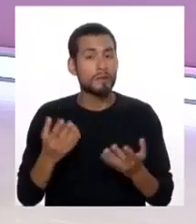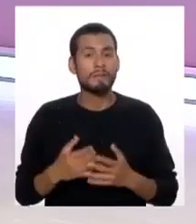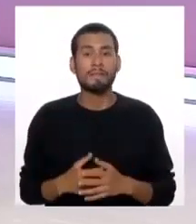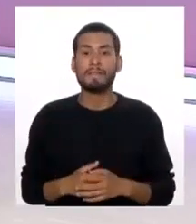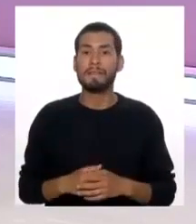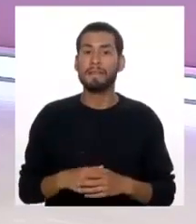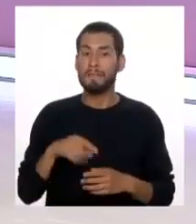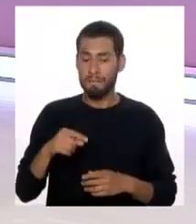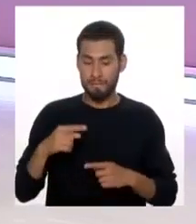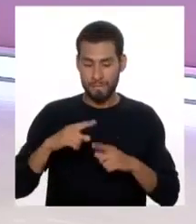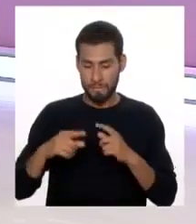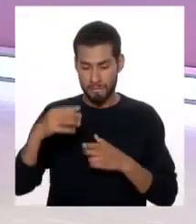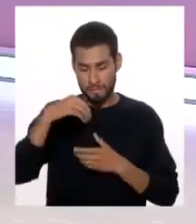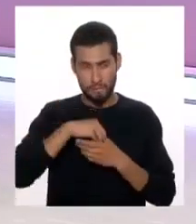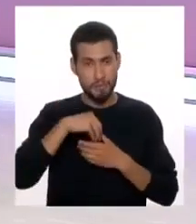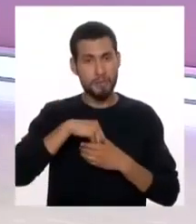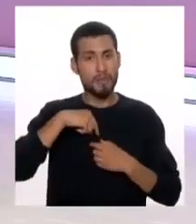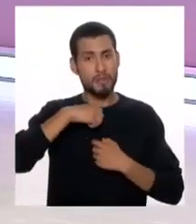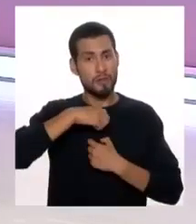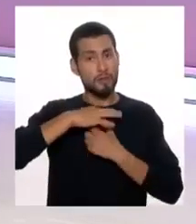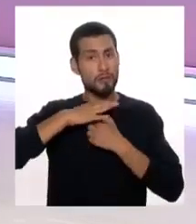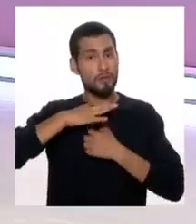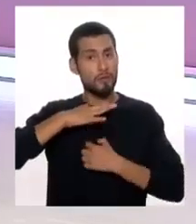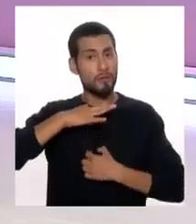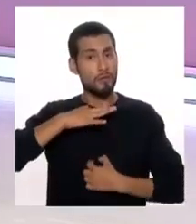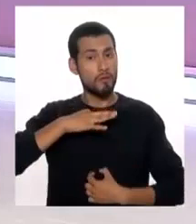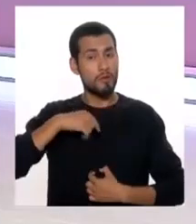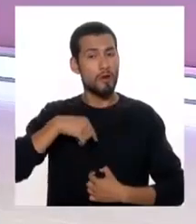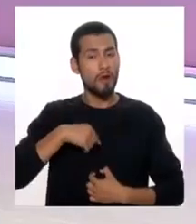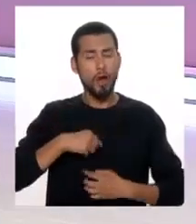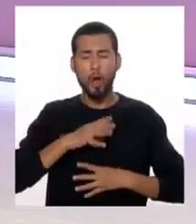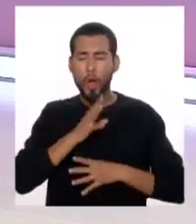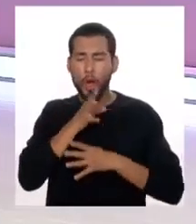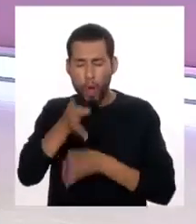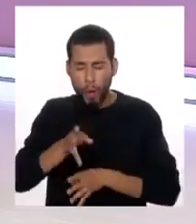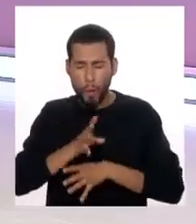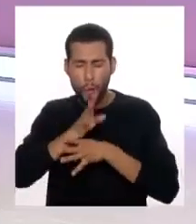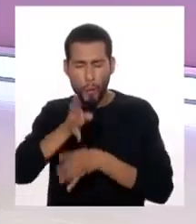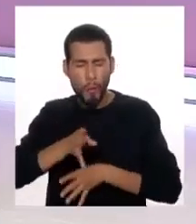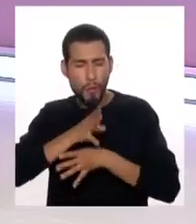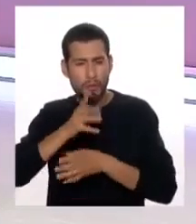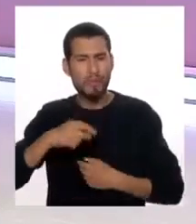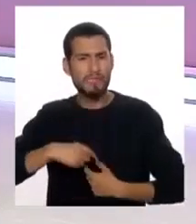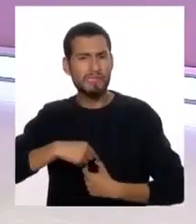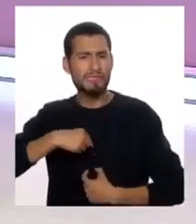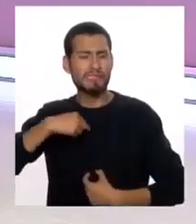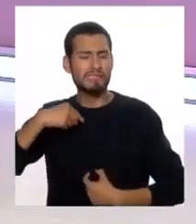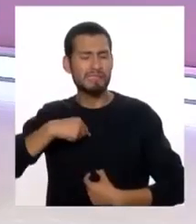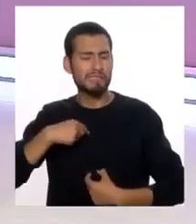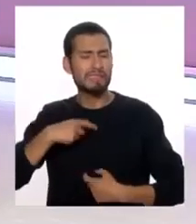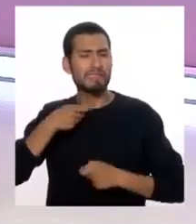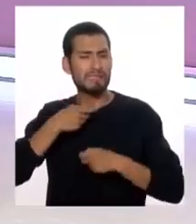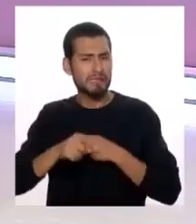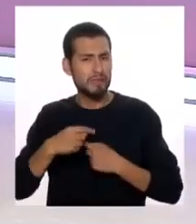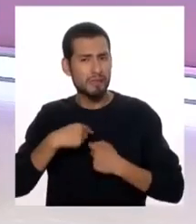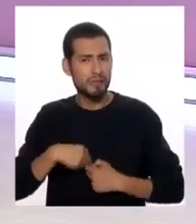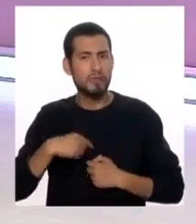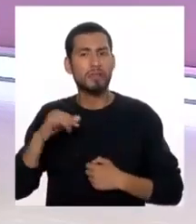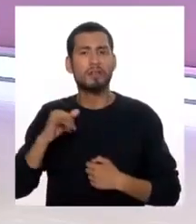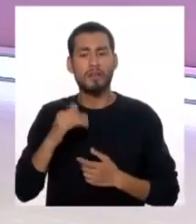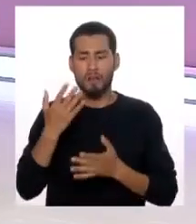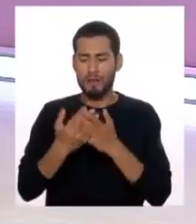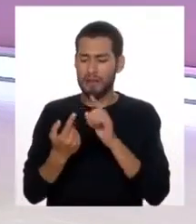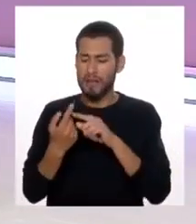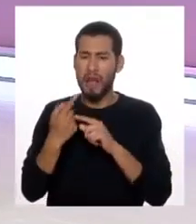tienen heridas en el esófago por el vómito inducido. Son niños que van a presentar callos en las manos porque se provocan este